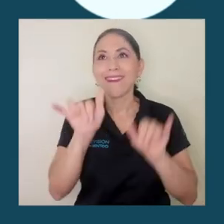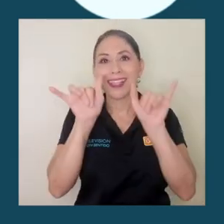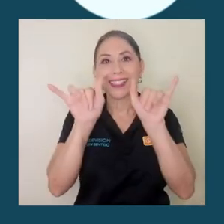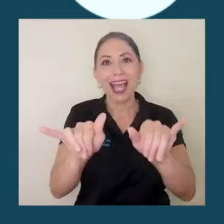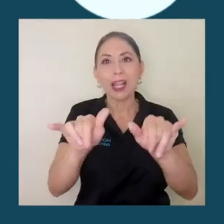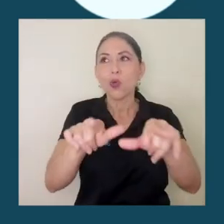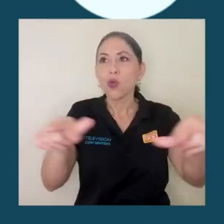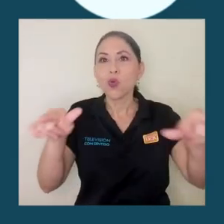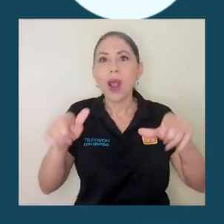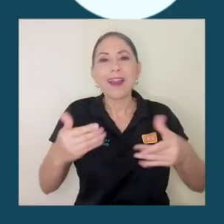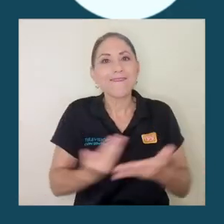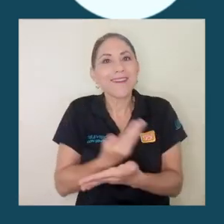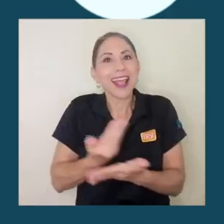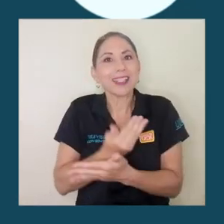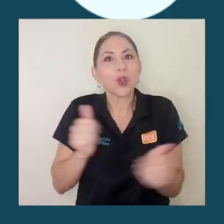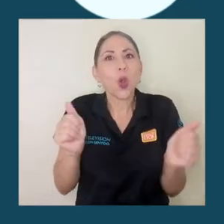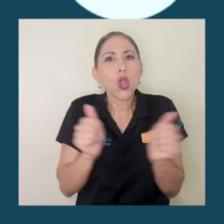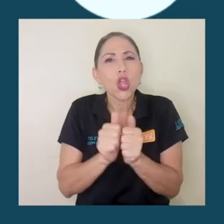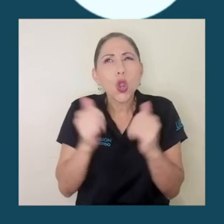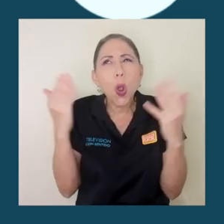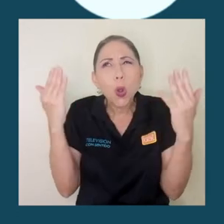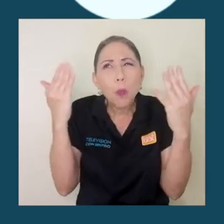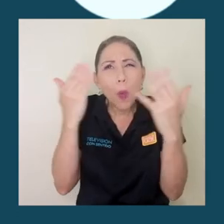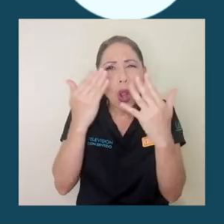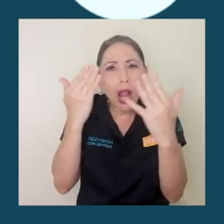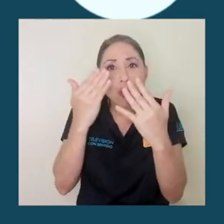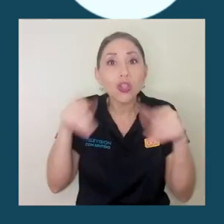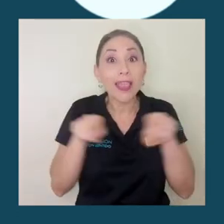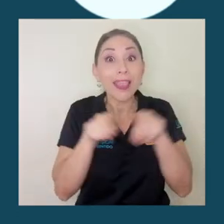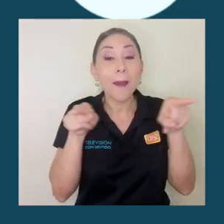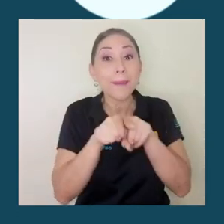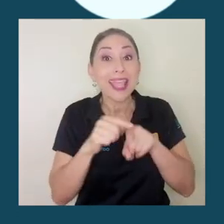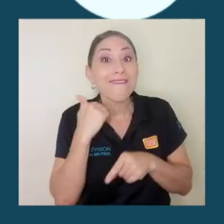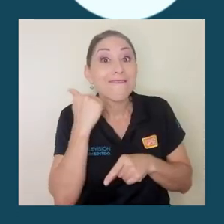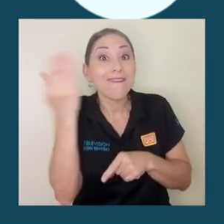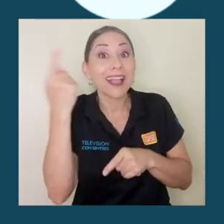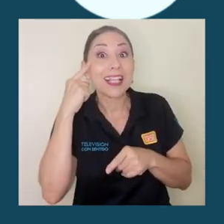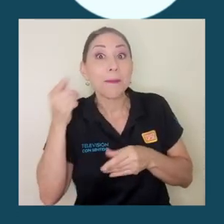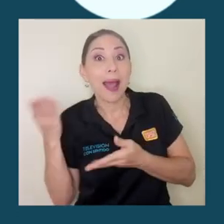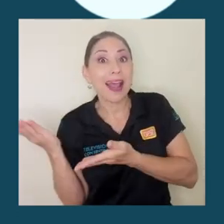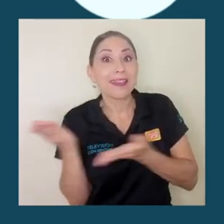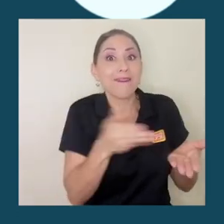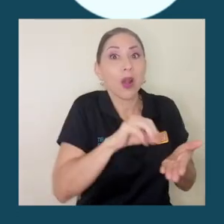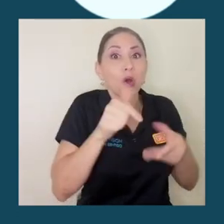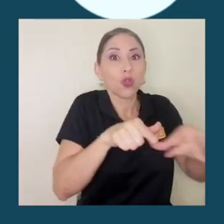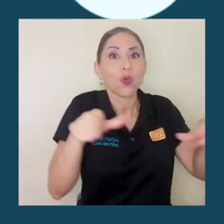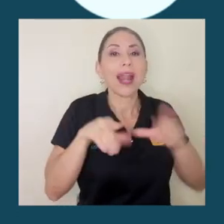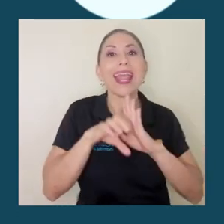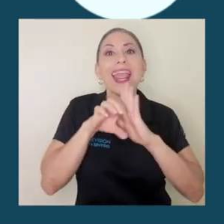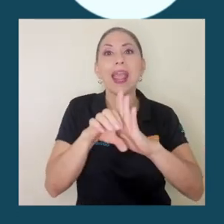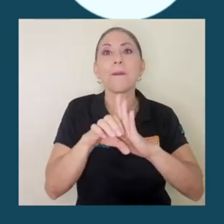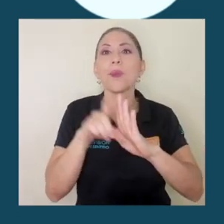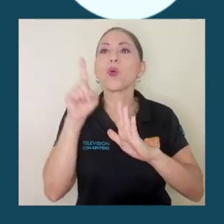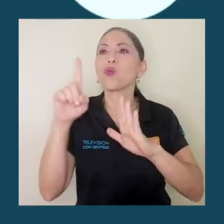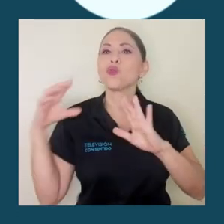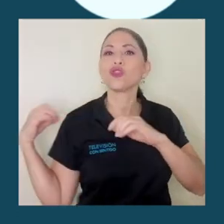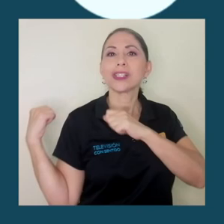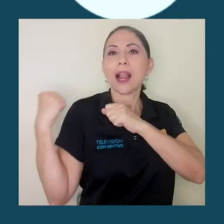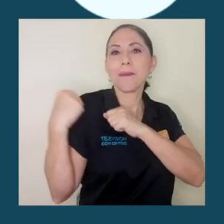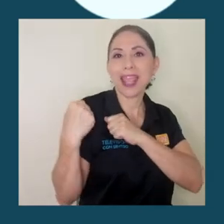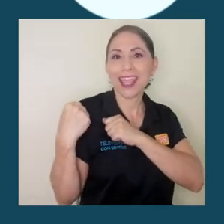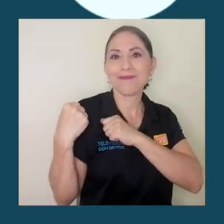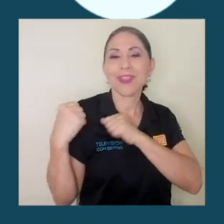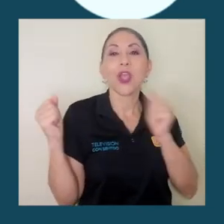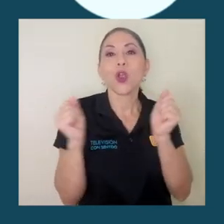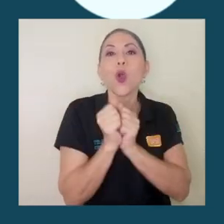un lugar fresco y con poca luz, también se recomienda que sea de fácil traslado como por ejemplo un salveque, este debe